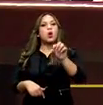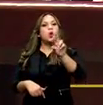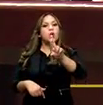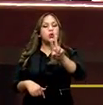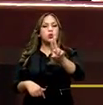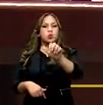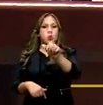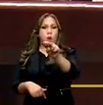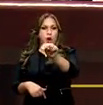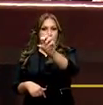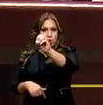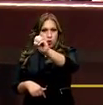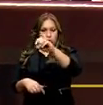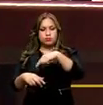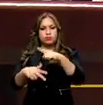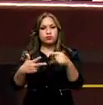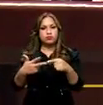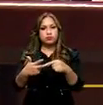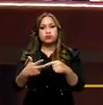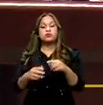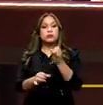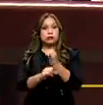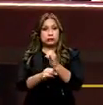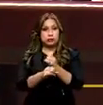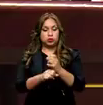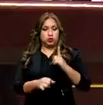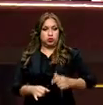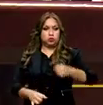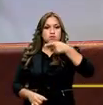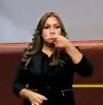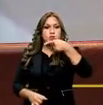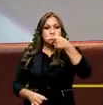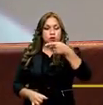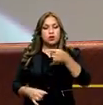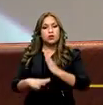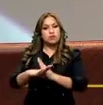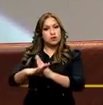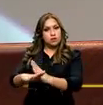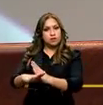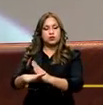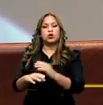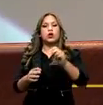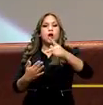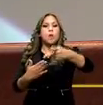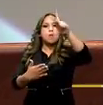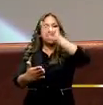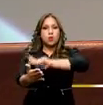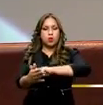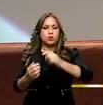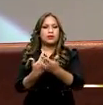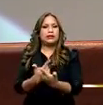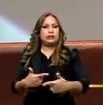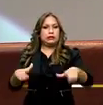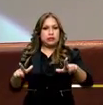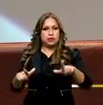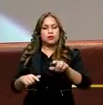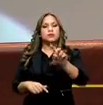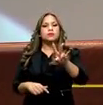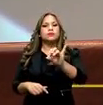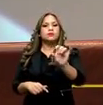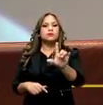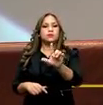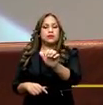Lucía Ruano, del Instituto Nacional de Investigación en Salud Pública, defensores del uso del software libre como José